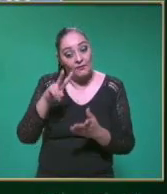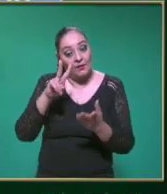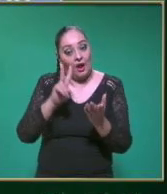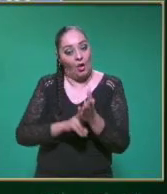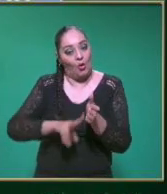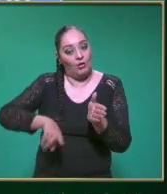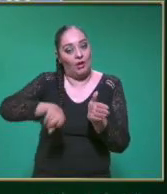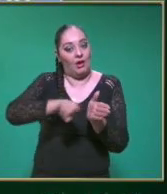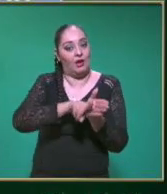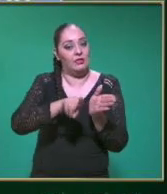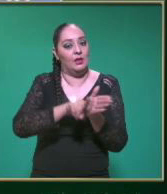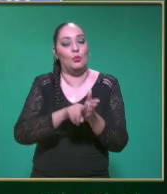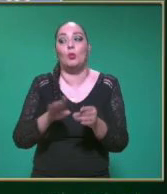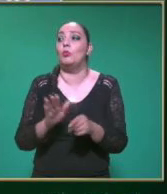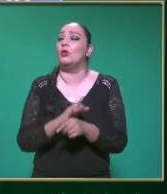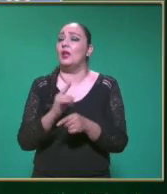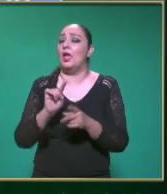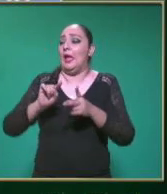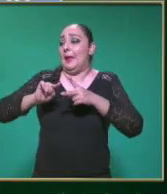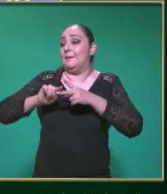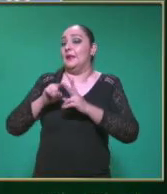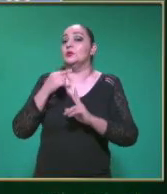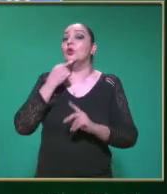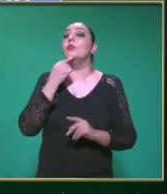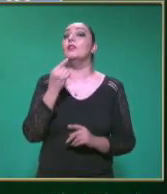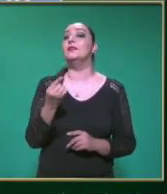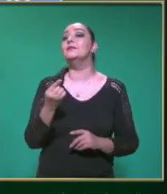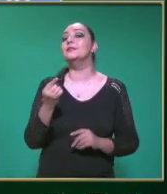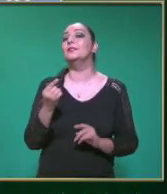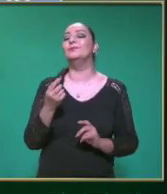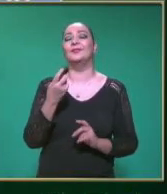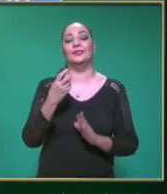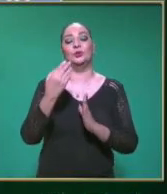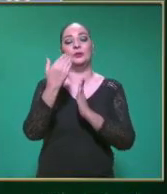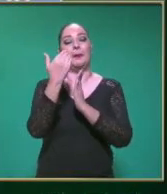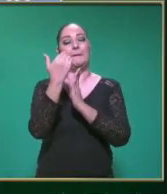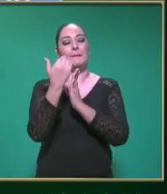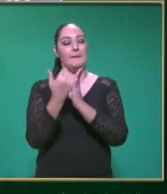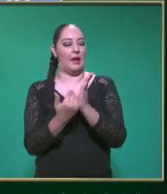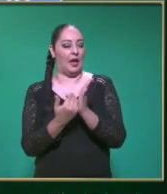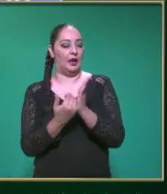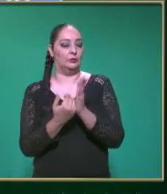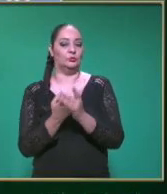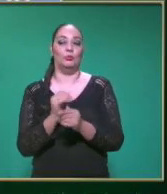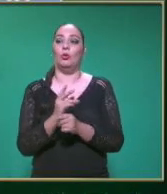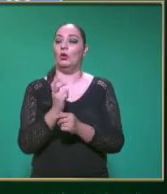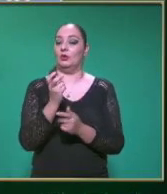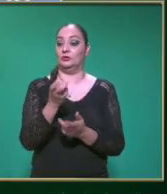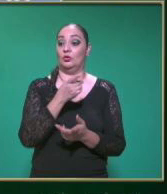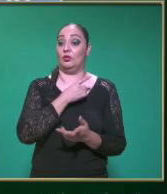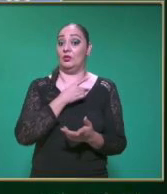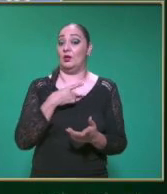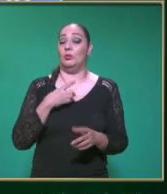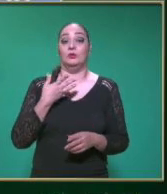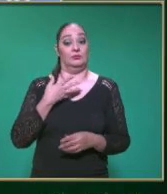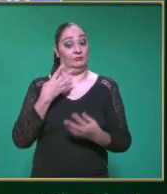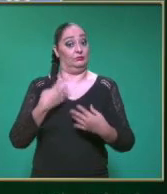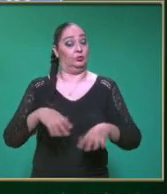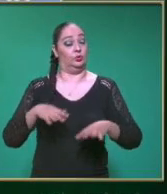negativo Porque desde el inicio Me están diciendo Que es una desaceleración Por lo tanto Ese dato Lo tengo que tener Muy presente